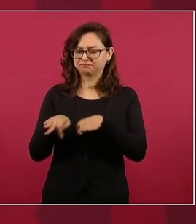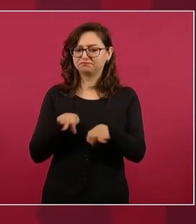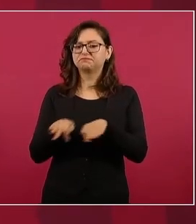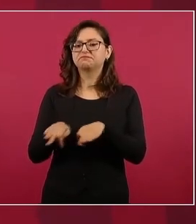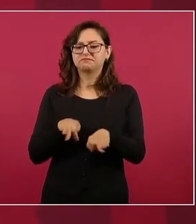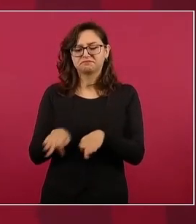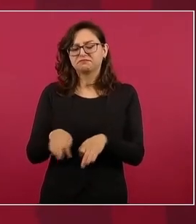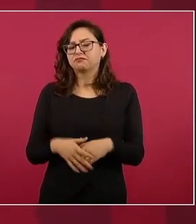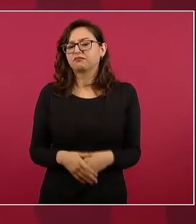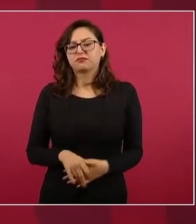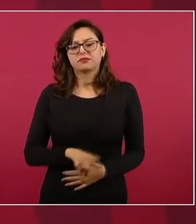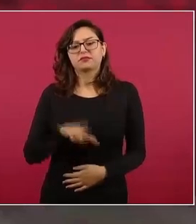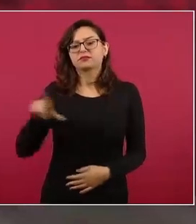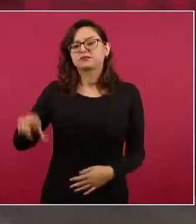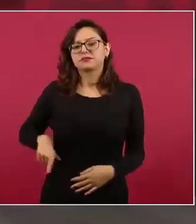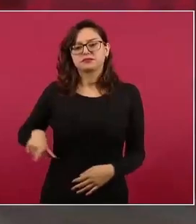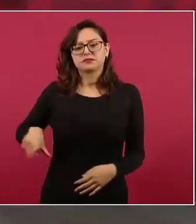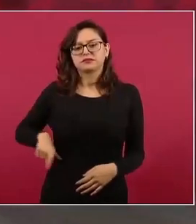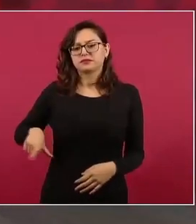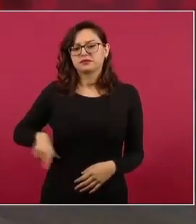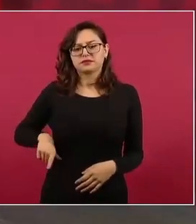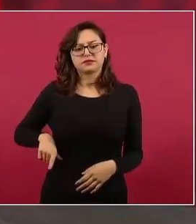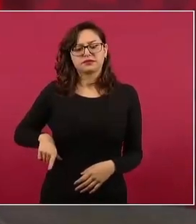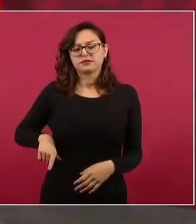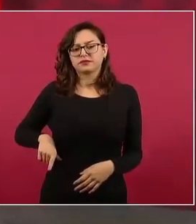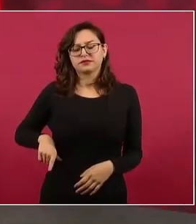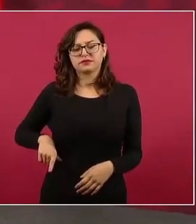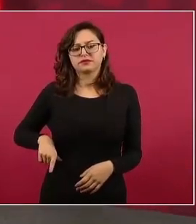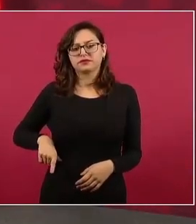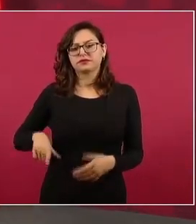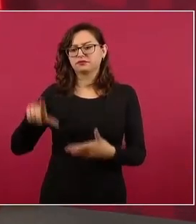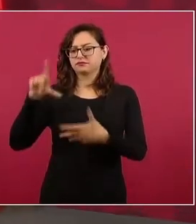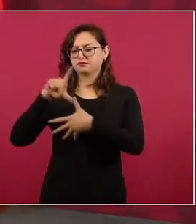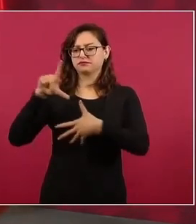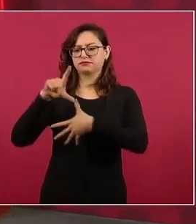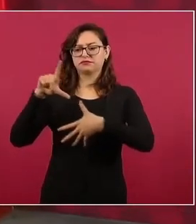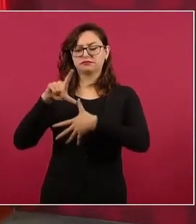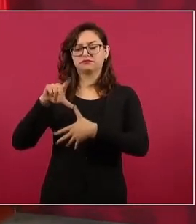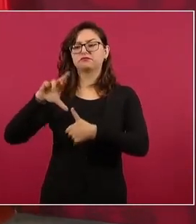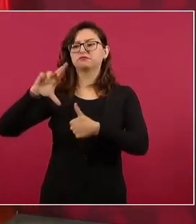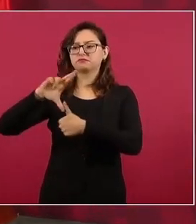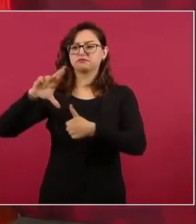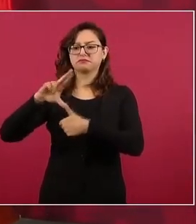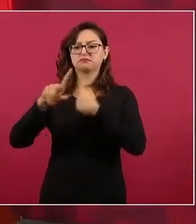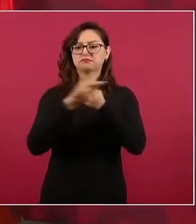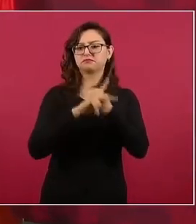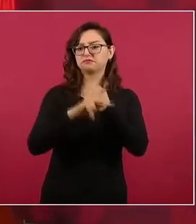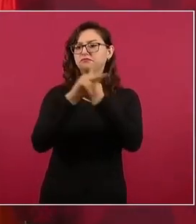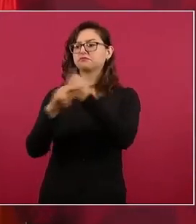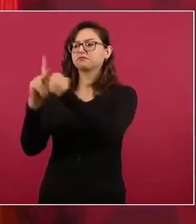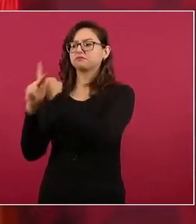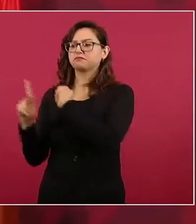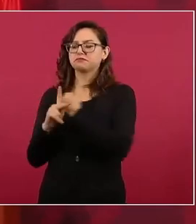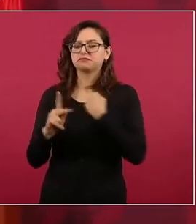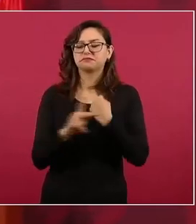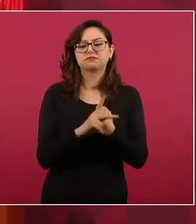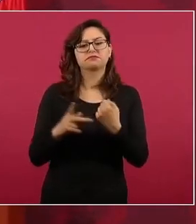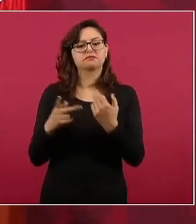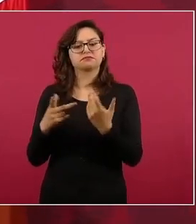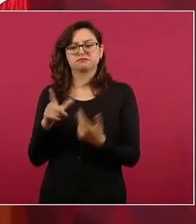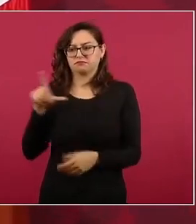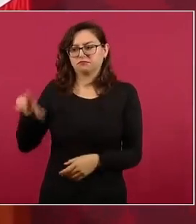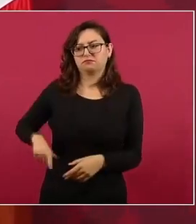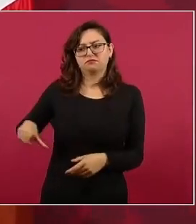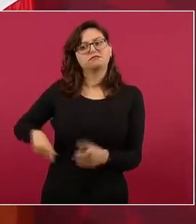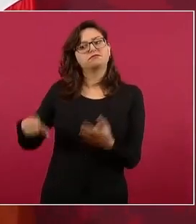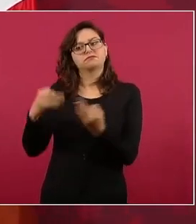todos los gobiernos de América Latina del Caribe creo que coincidimos en